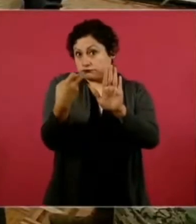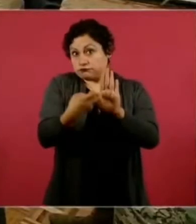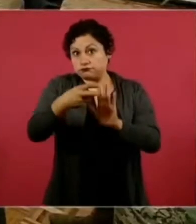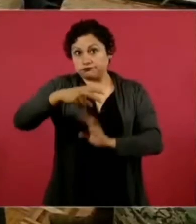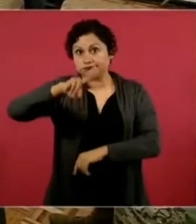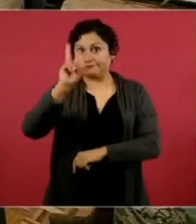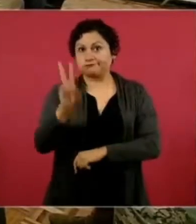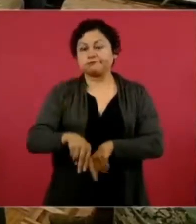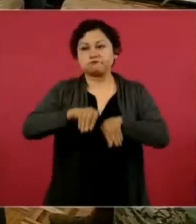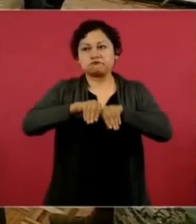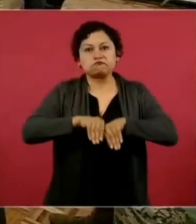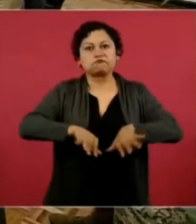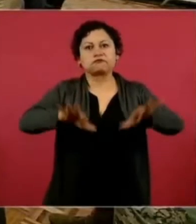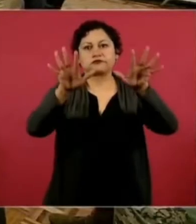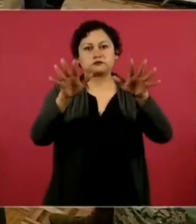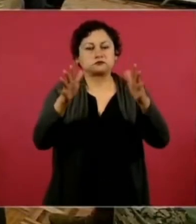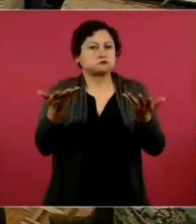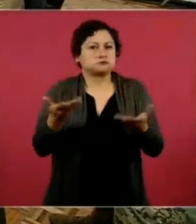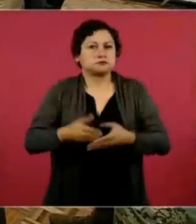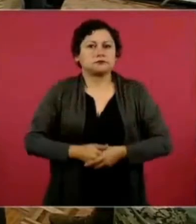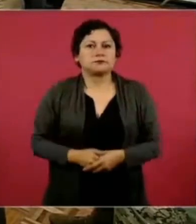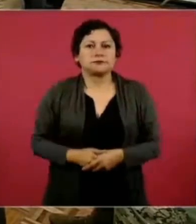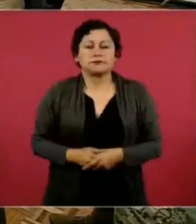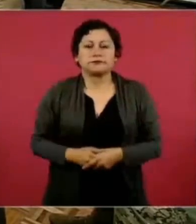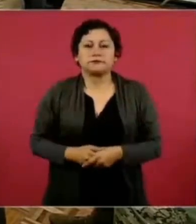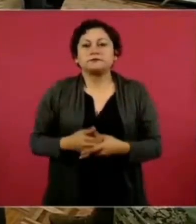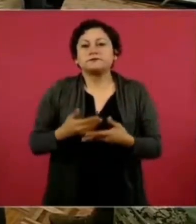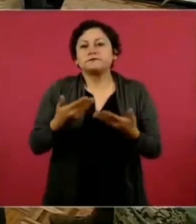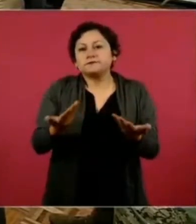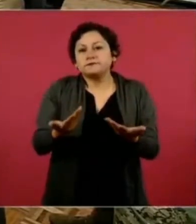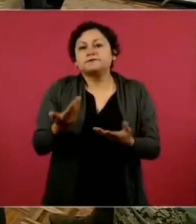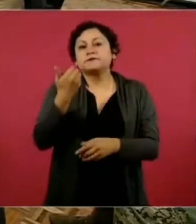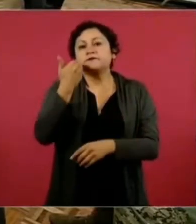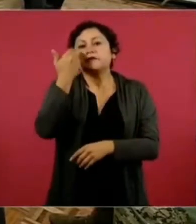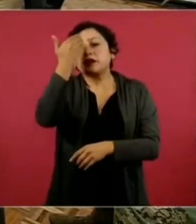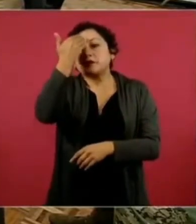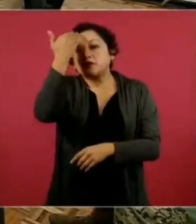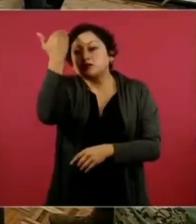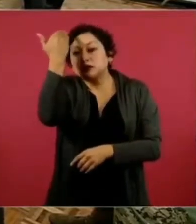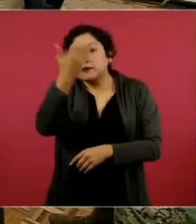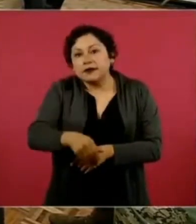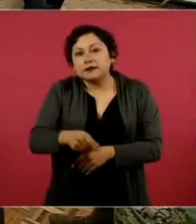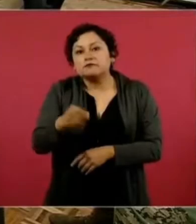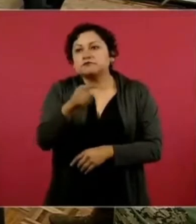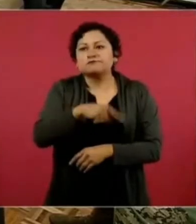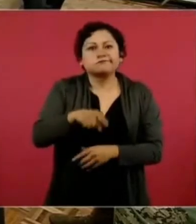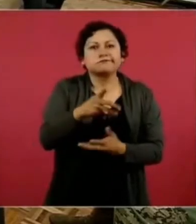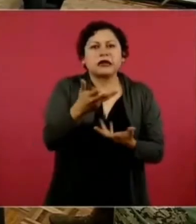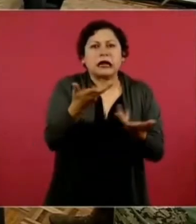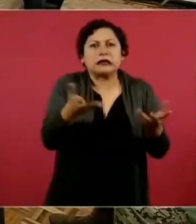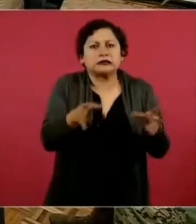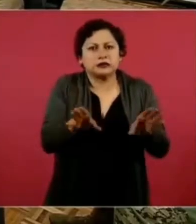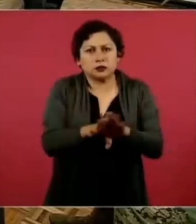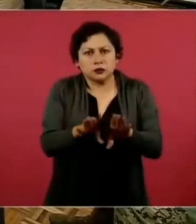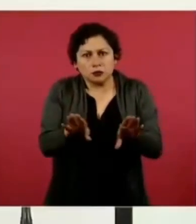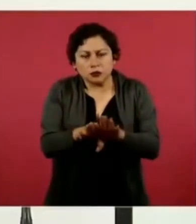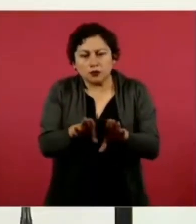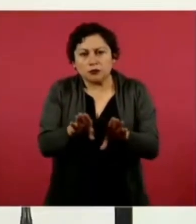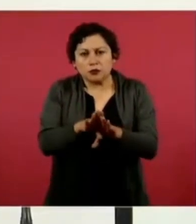Cómo han actuado durante todo este tiempo, si hay